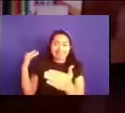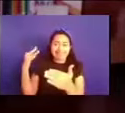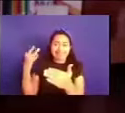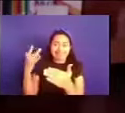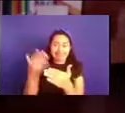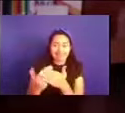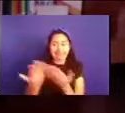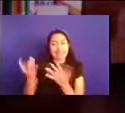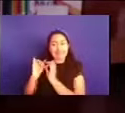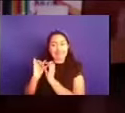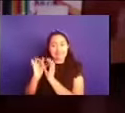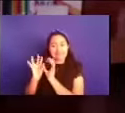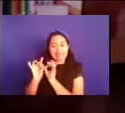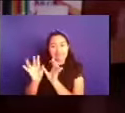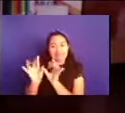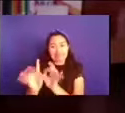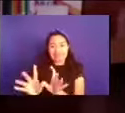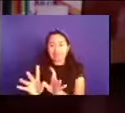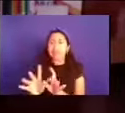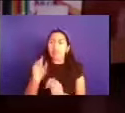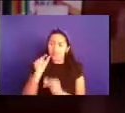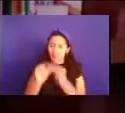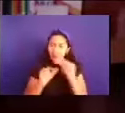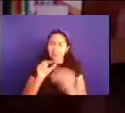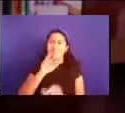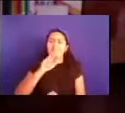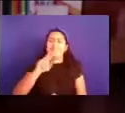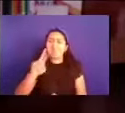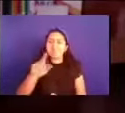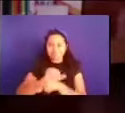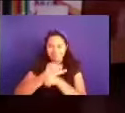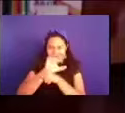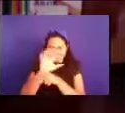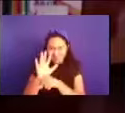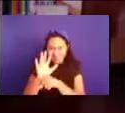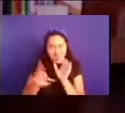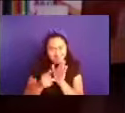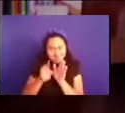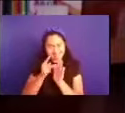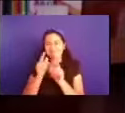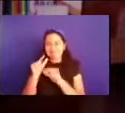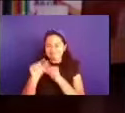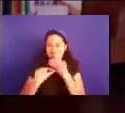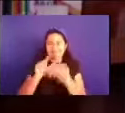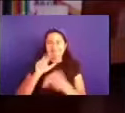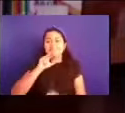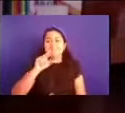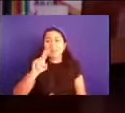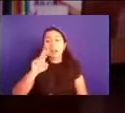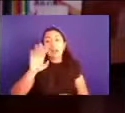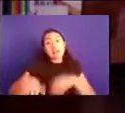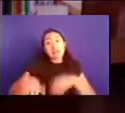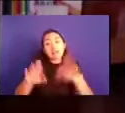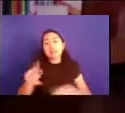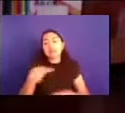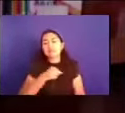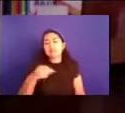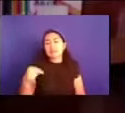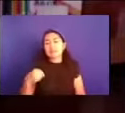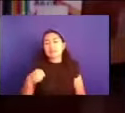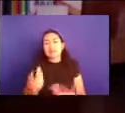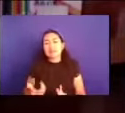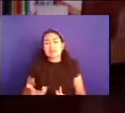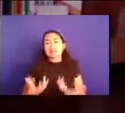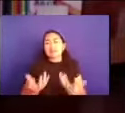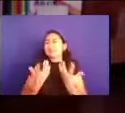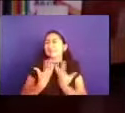en donde ya estamos en plena recuperación, ya es claro que ya no tenemos que dolernos y no saber